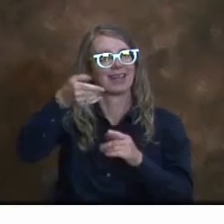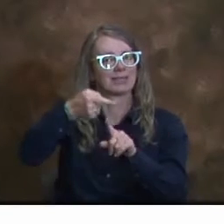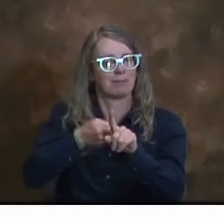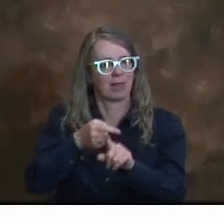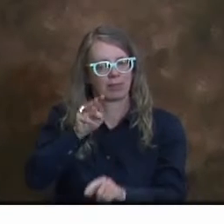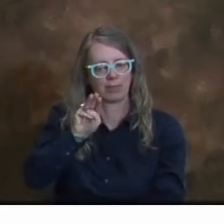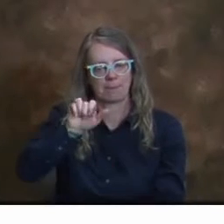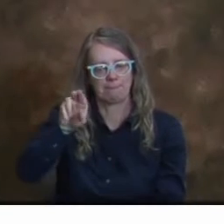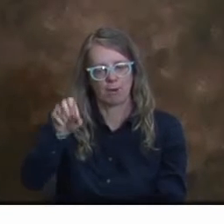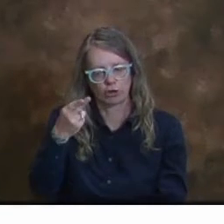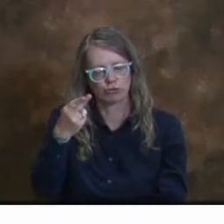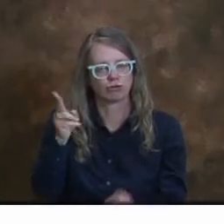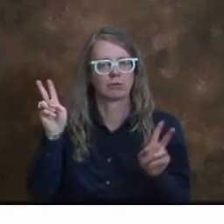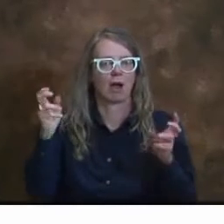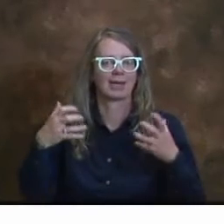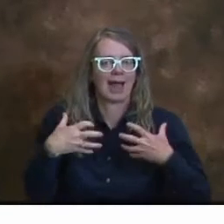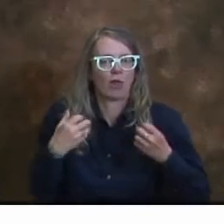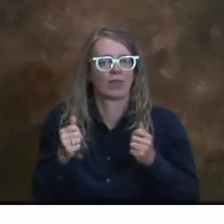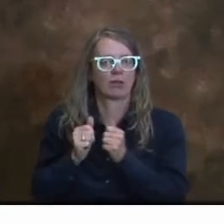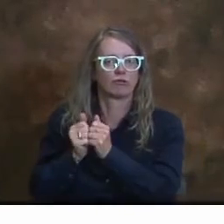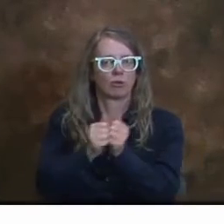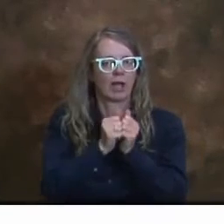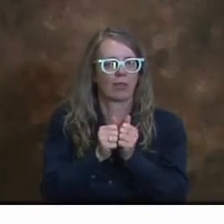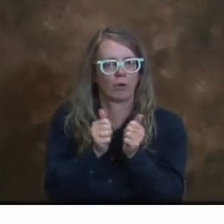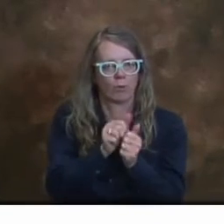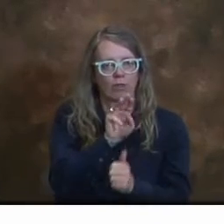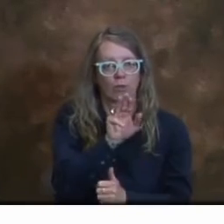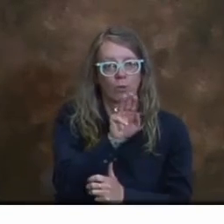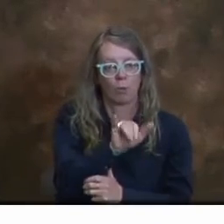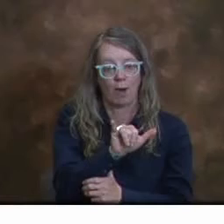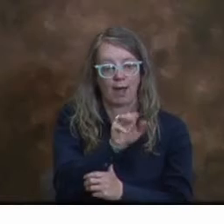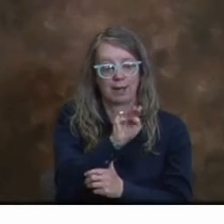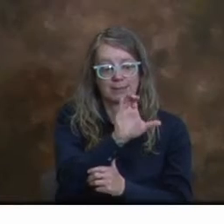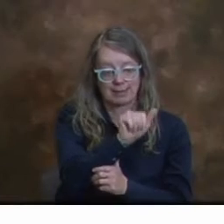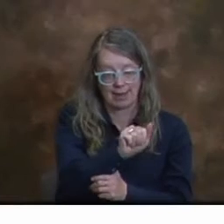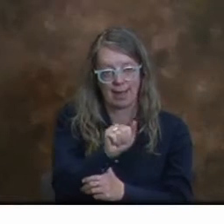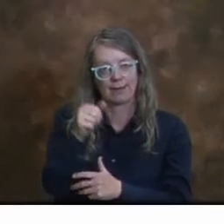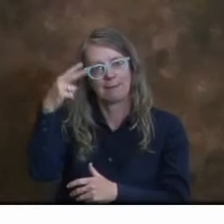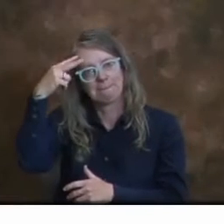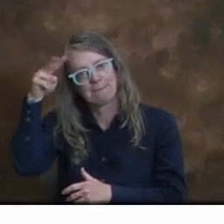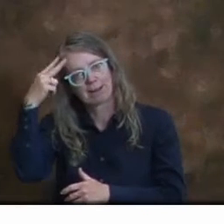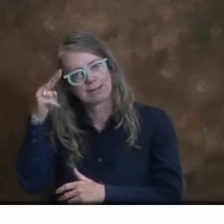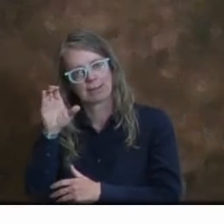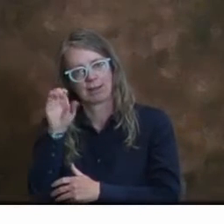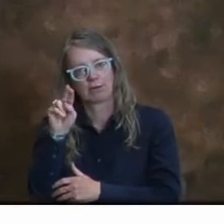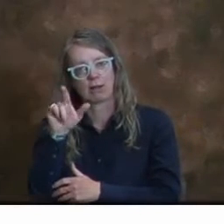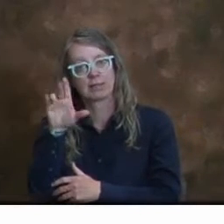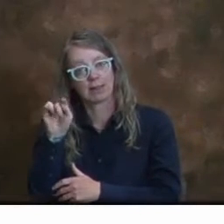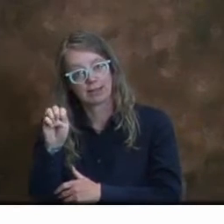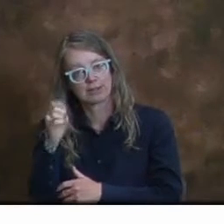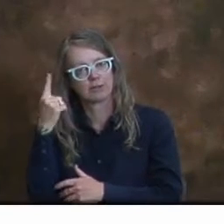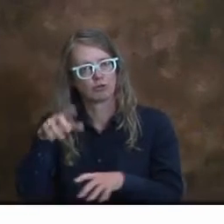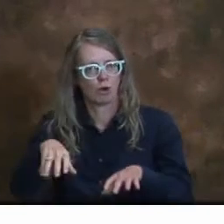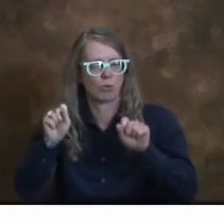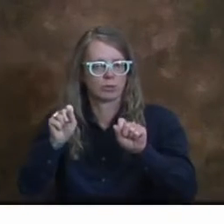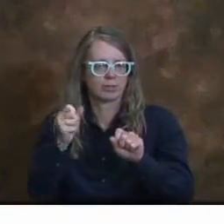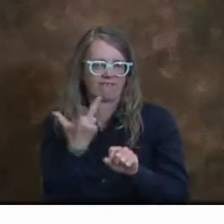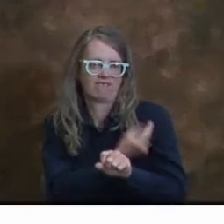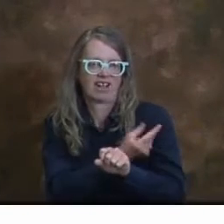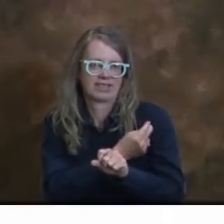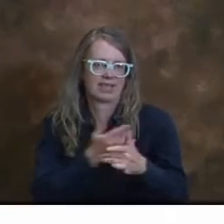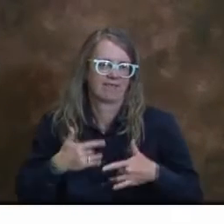con Healthier Together de la YMCA y con el Consulado de México para marzo de 2022 para tener